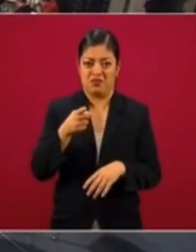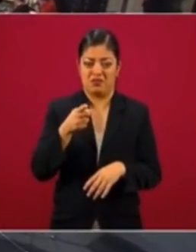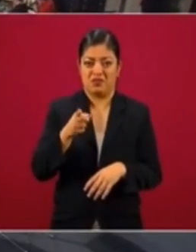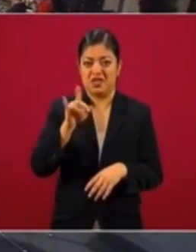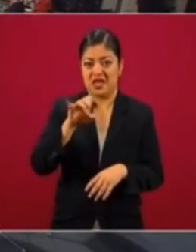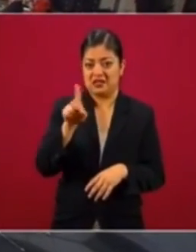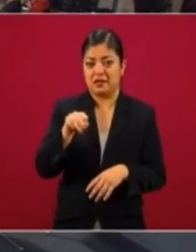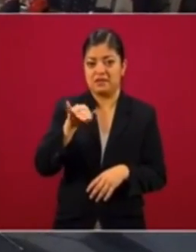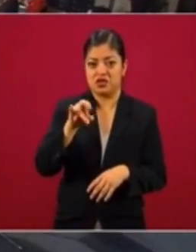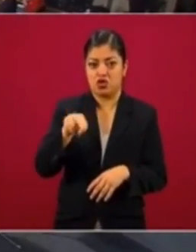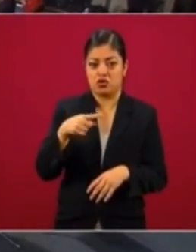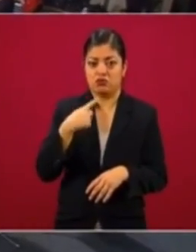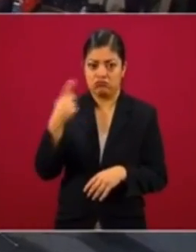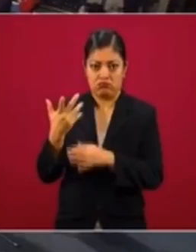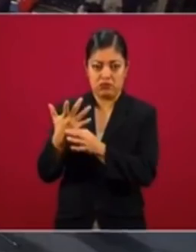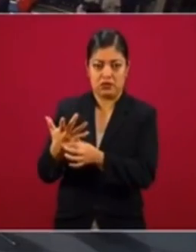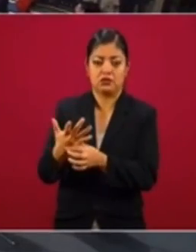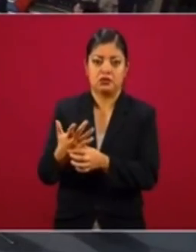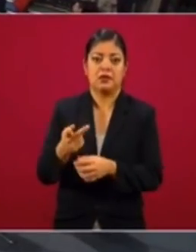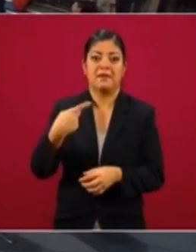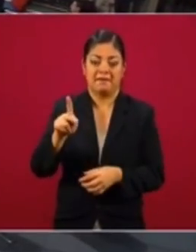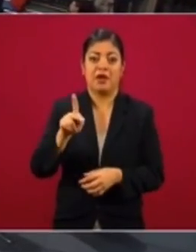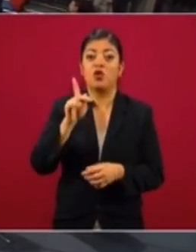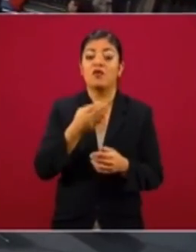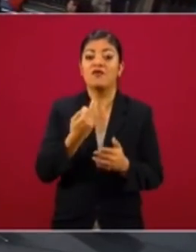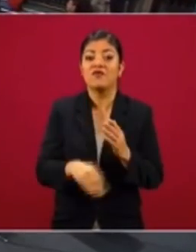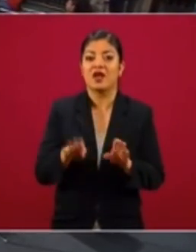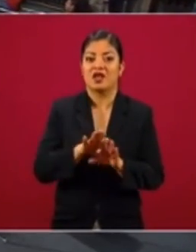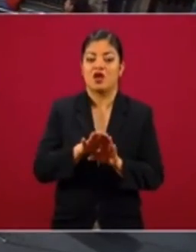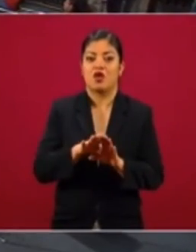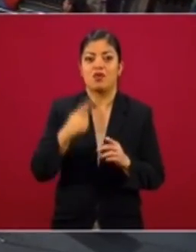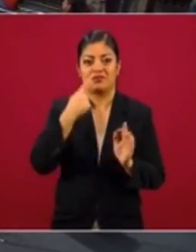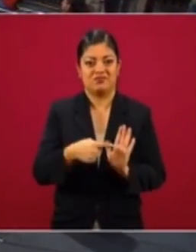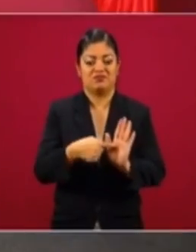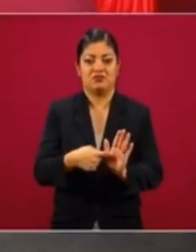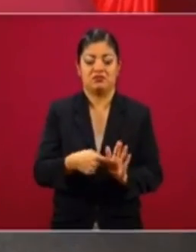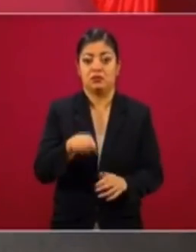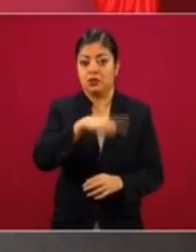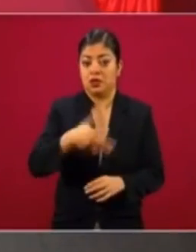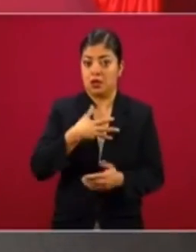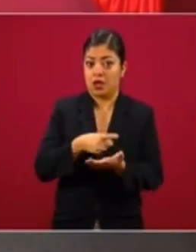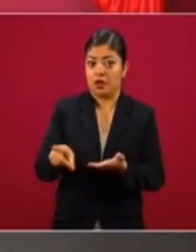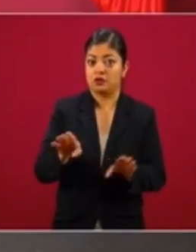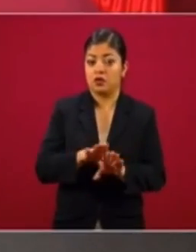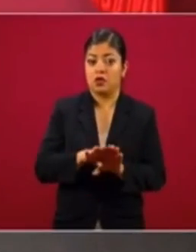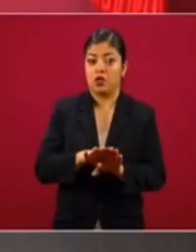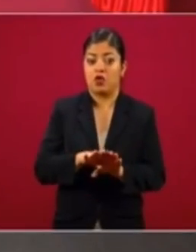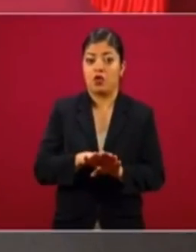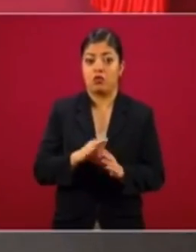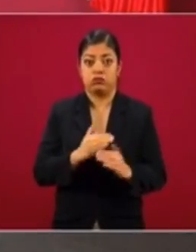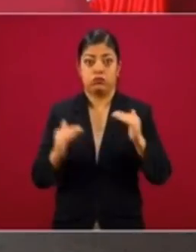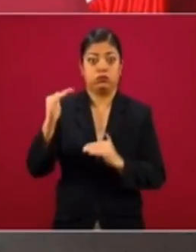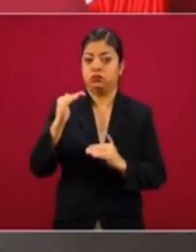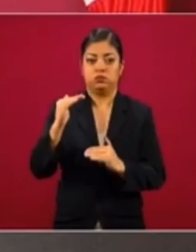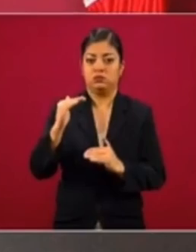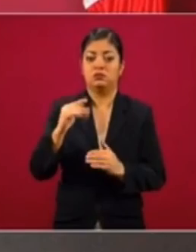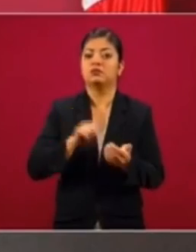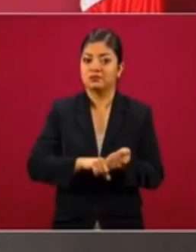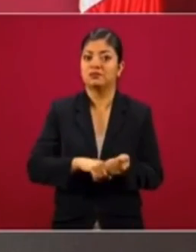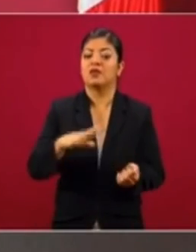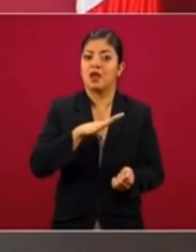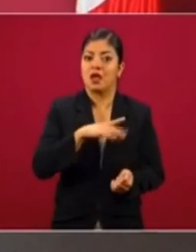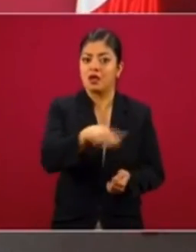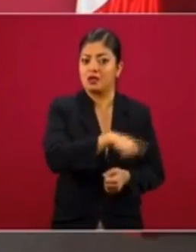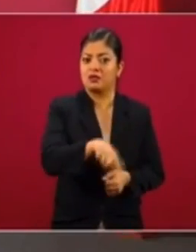Díaz Mirón, pero convenciendo. Nadie tiene derecho a lo superfluo, mientras existan personas, seres